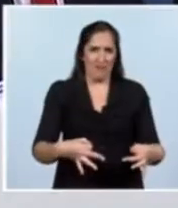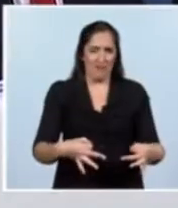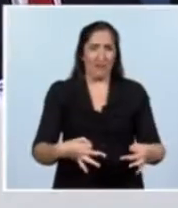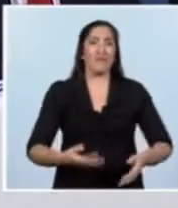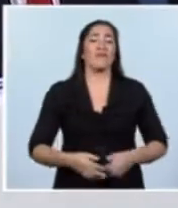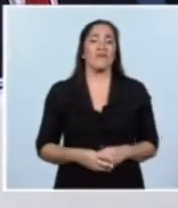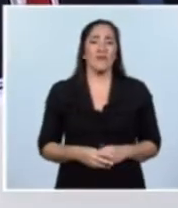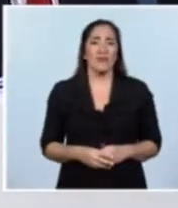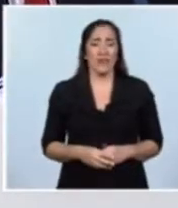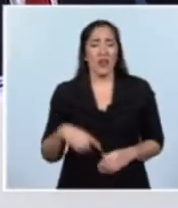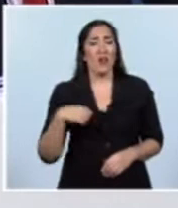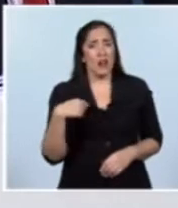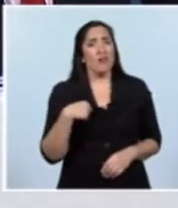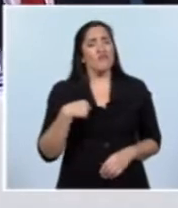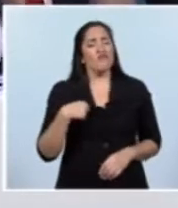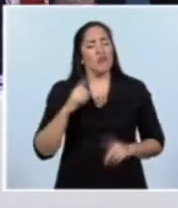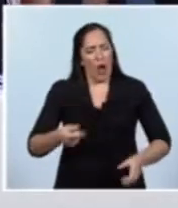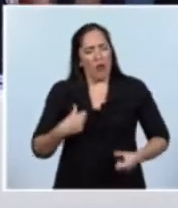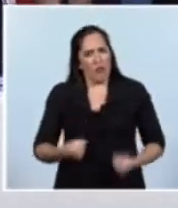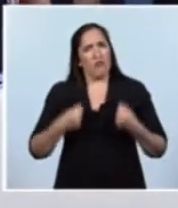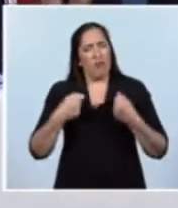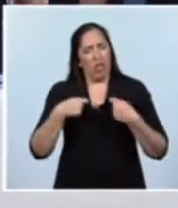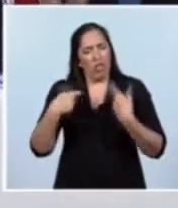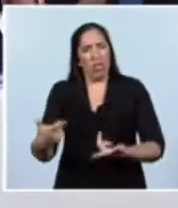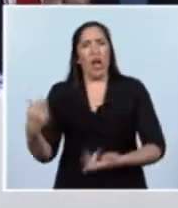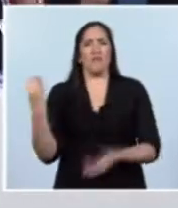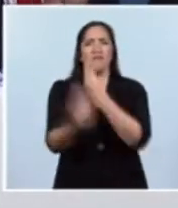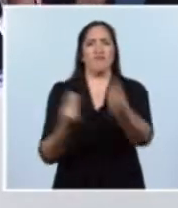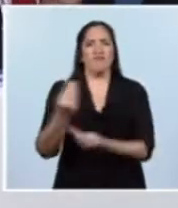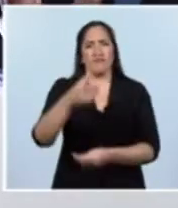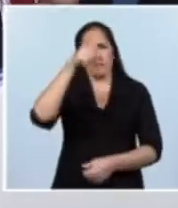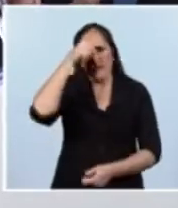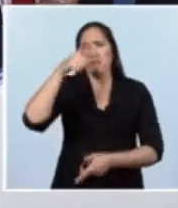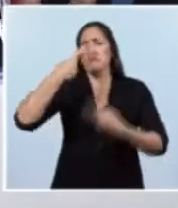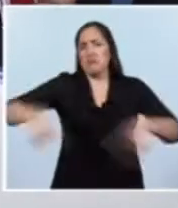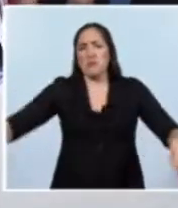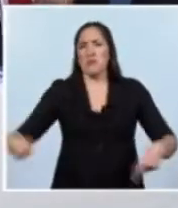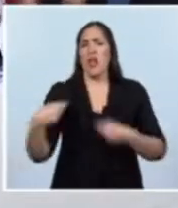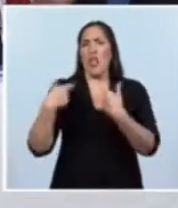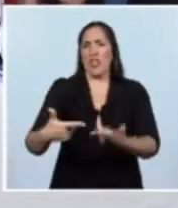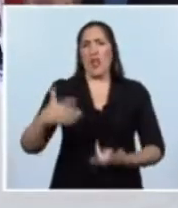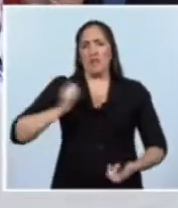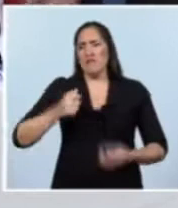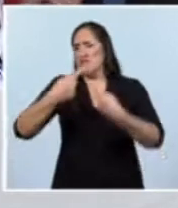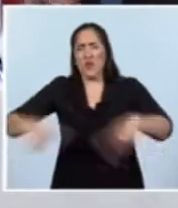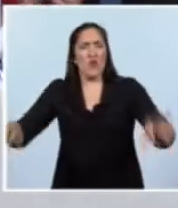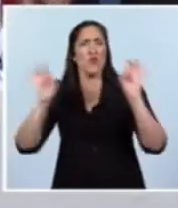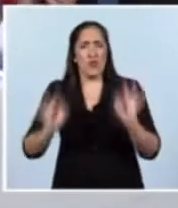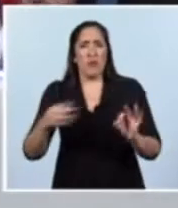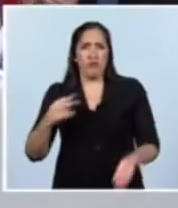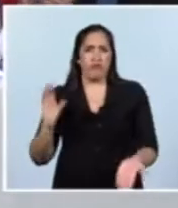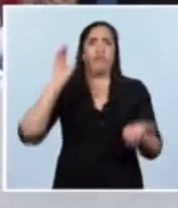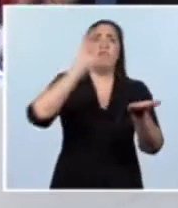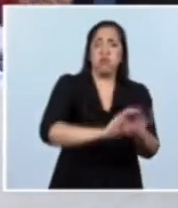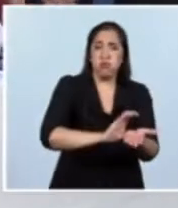Nosotros ponemos las fuerzas de seguridad, ponemos esta inversión que estamos llevando a